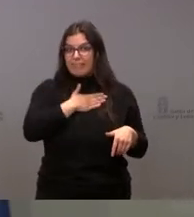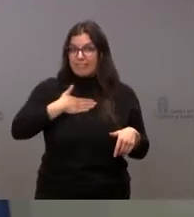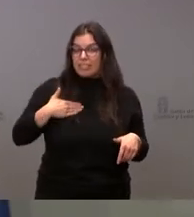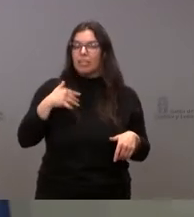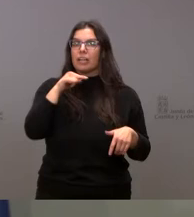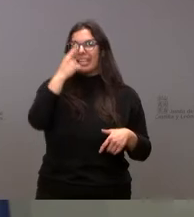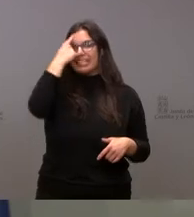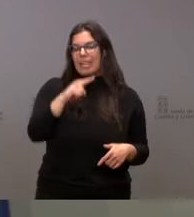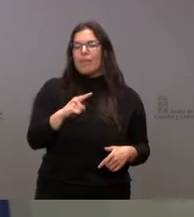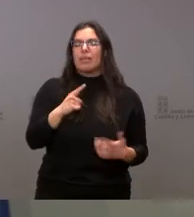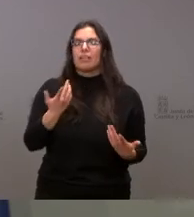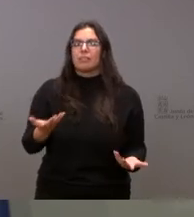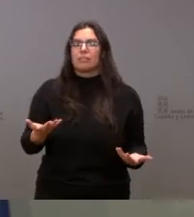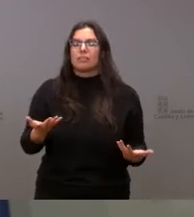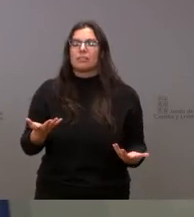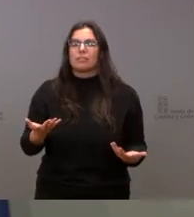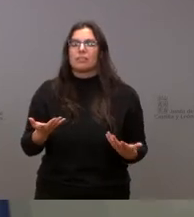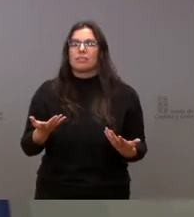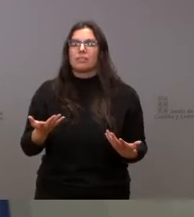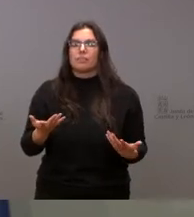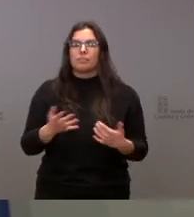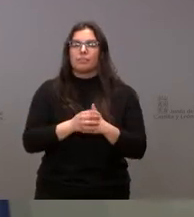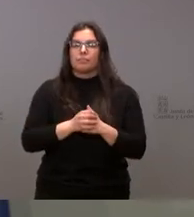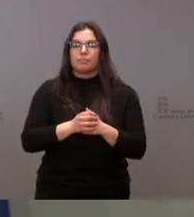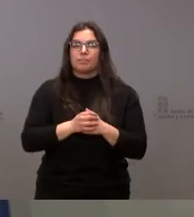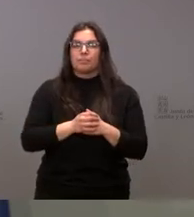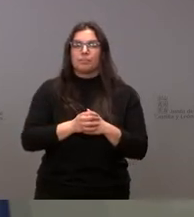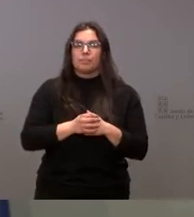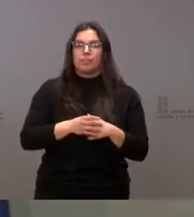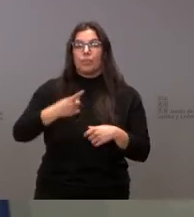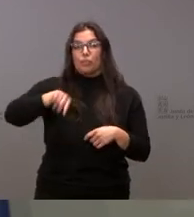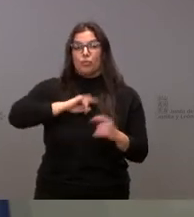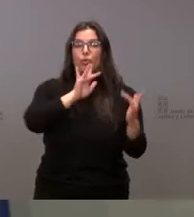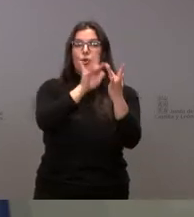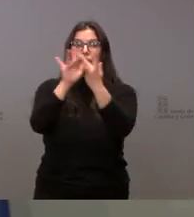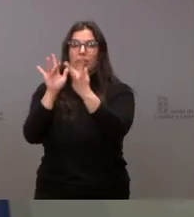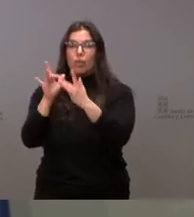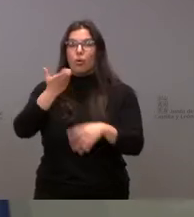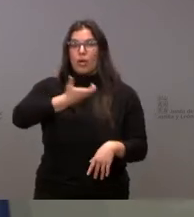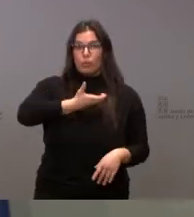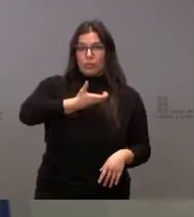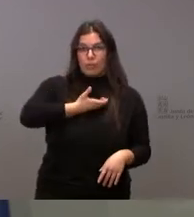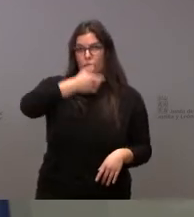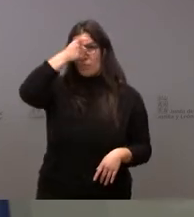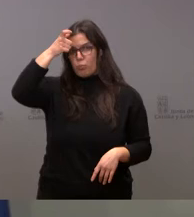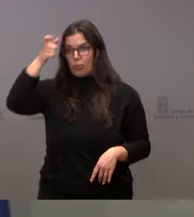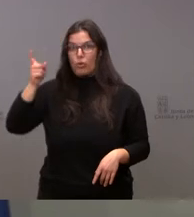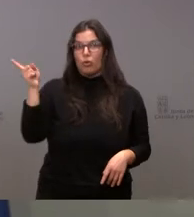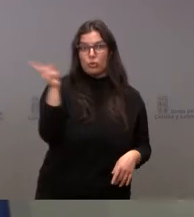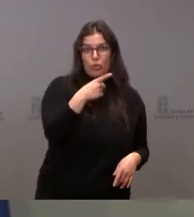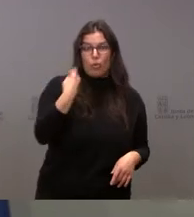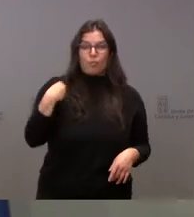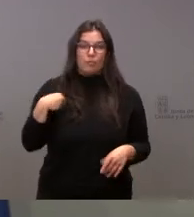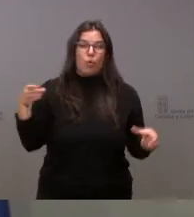Saben ustedes que nos dirigimos a los ayuntamientos y municipios de esta comunidad autónoma, que tenían juntas